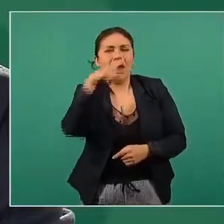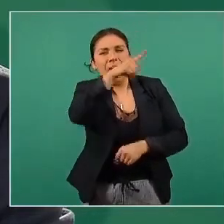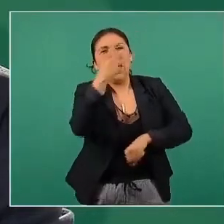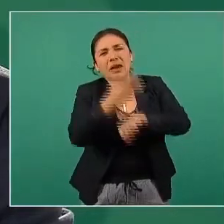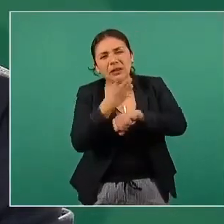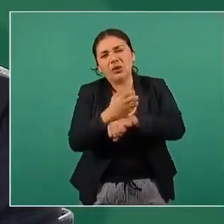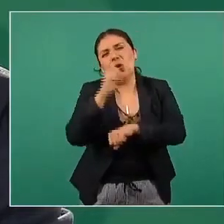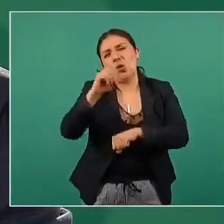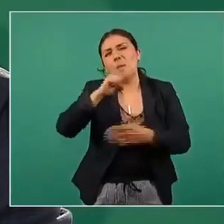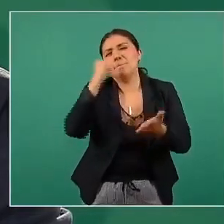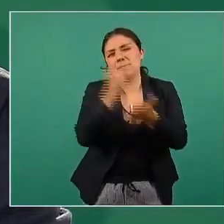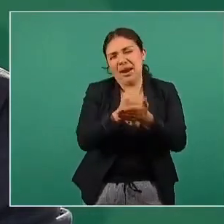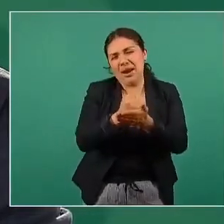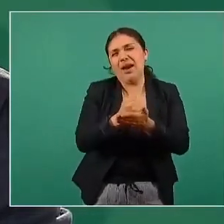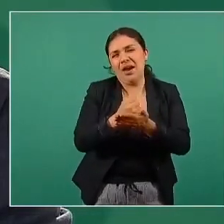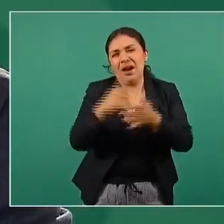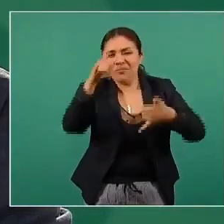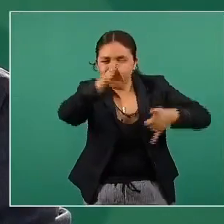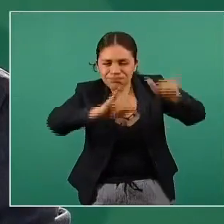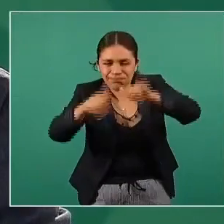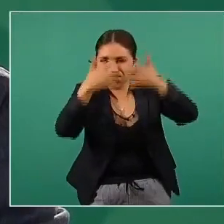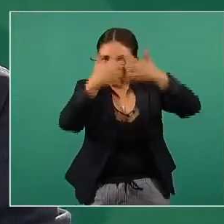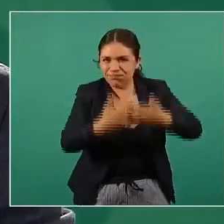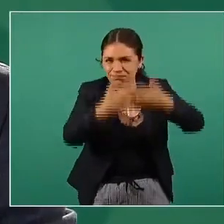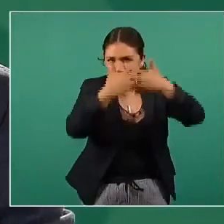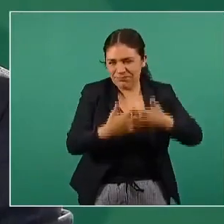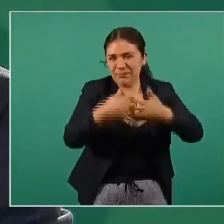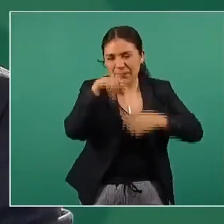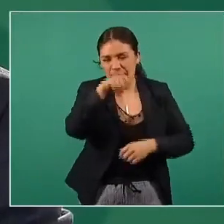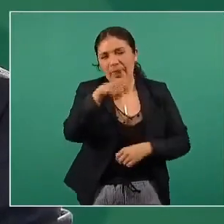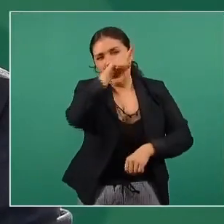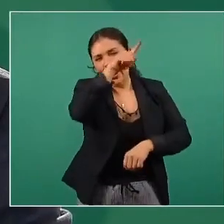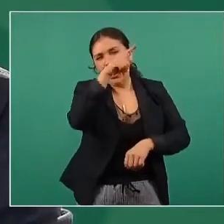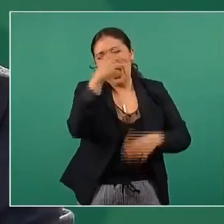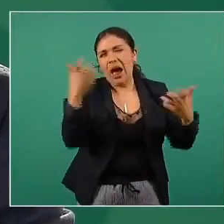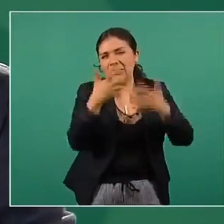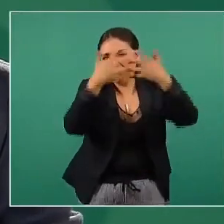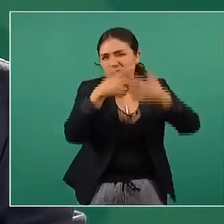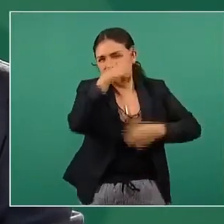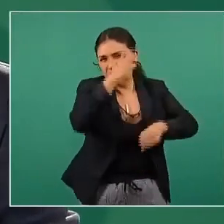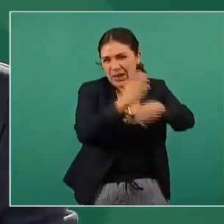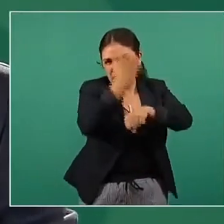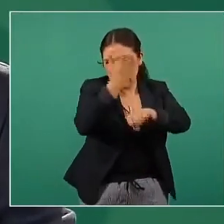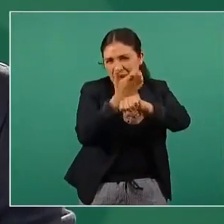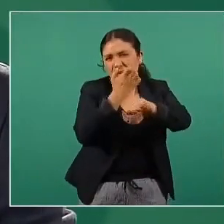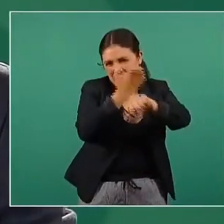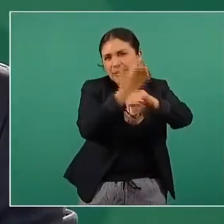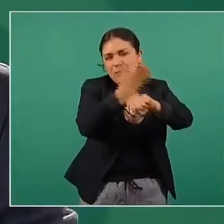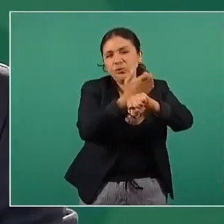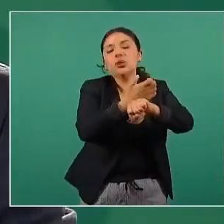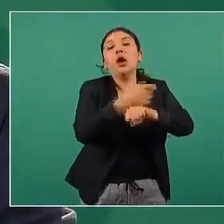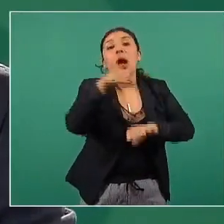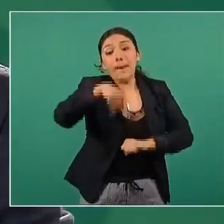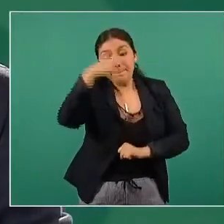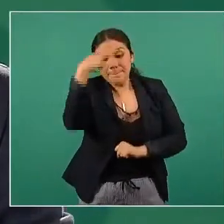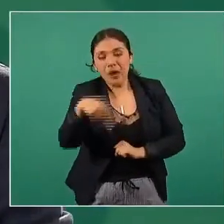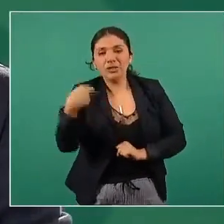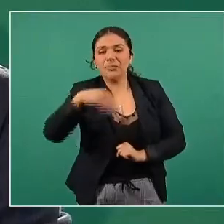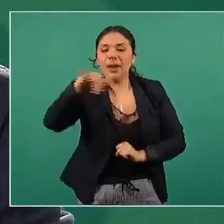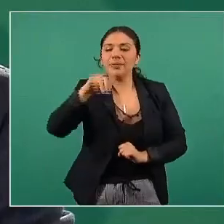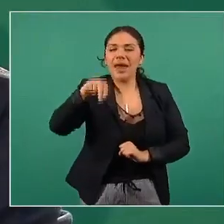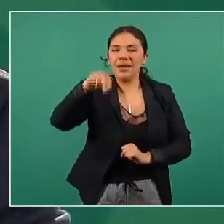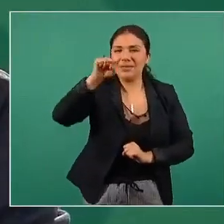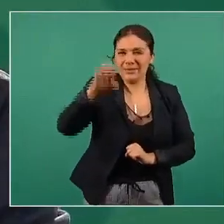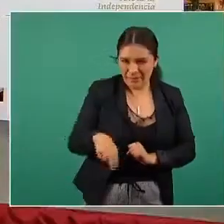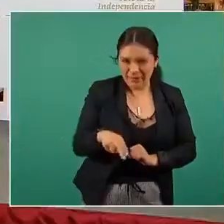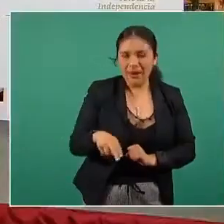de la casa farmacéutica internacional que está en Estados Unidos, en México la filial se llama Janssen-Zilac pero